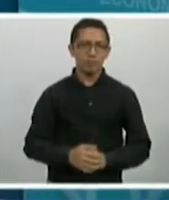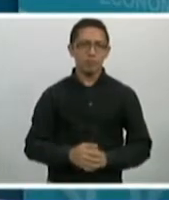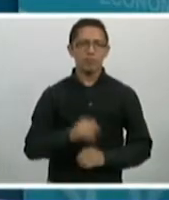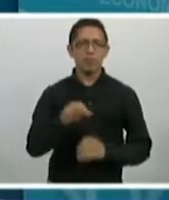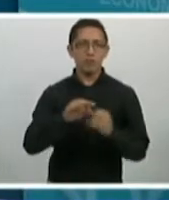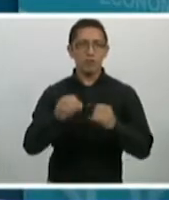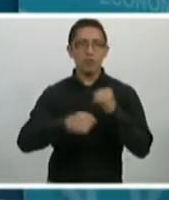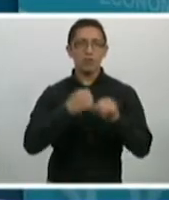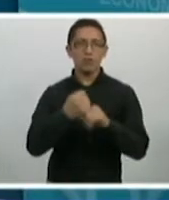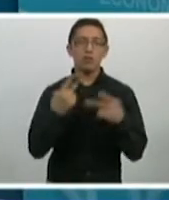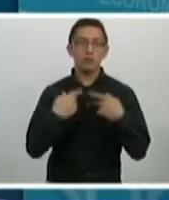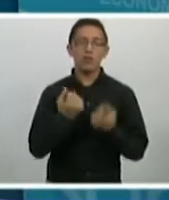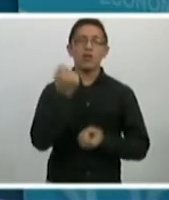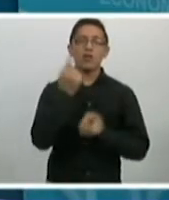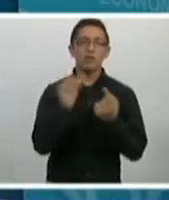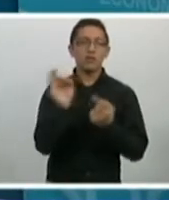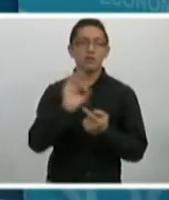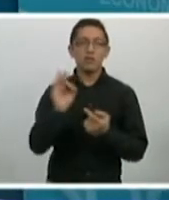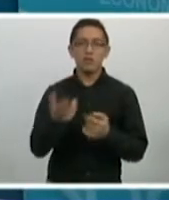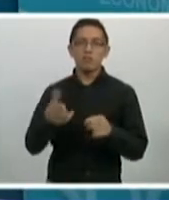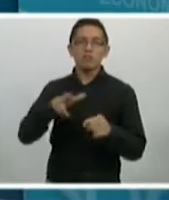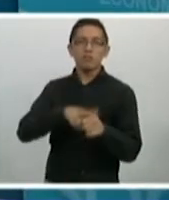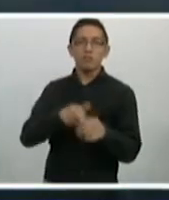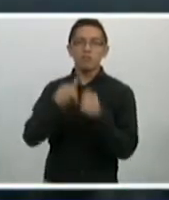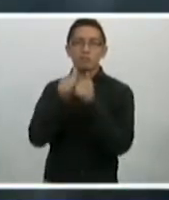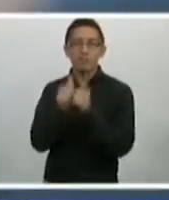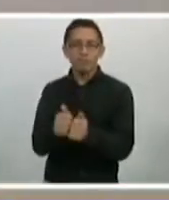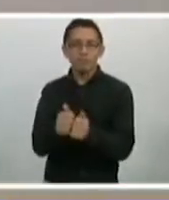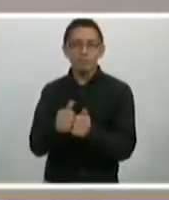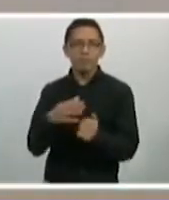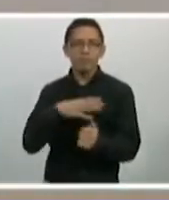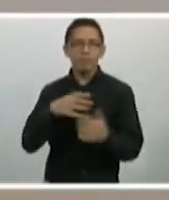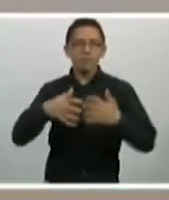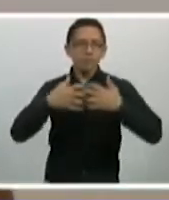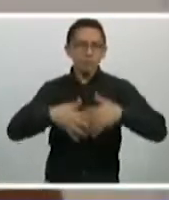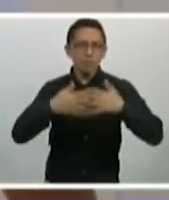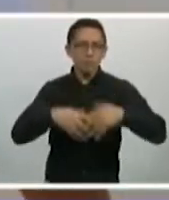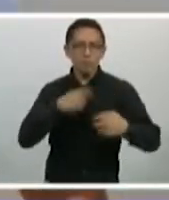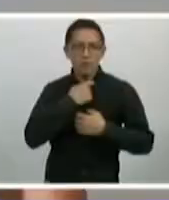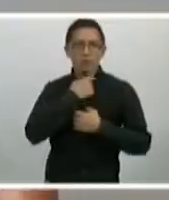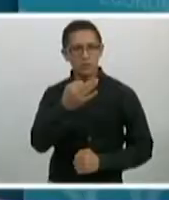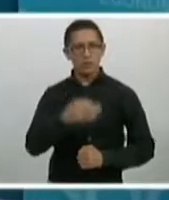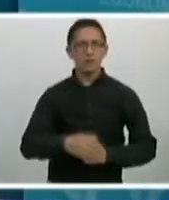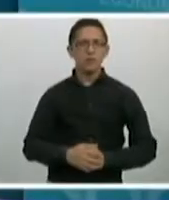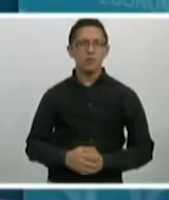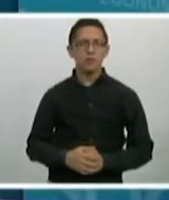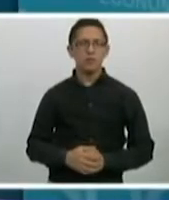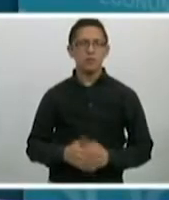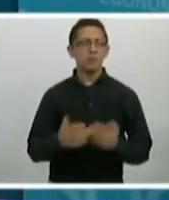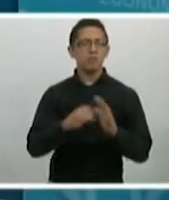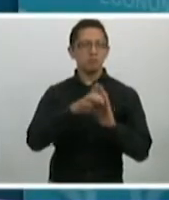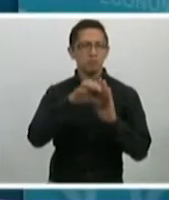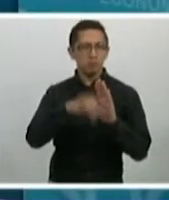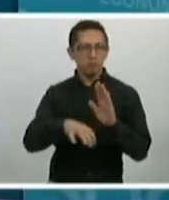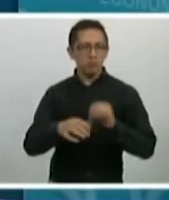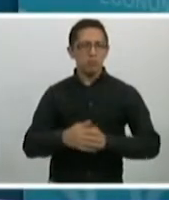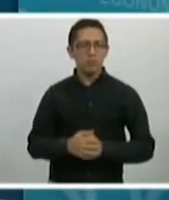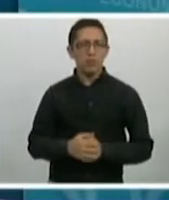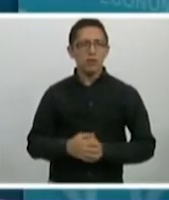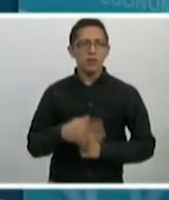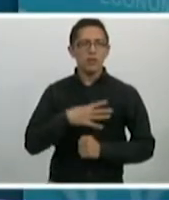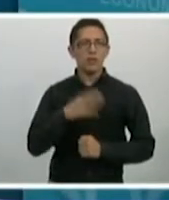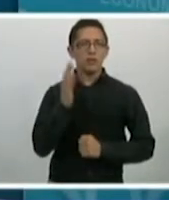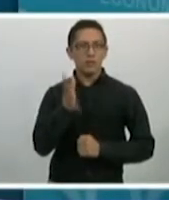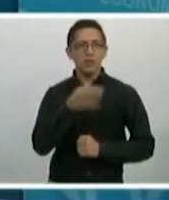de año en el hospital posiblemente intubadas y algunas por desgracia falleciendo. Lo que hemos pedido para las